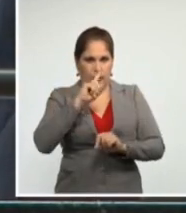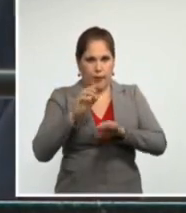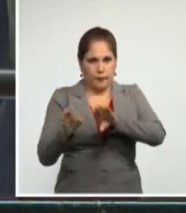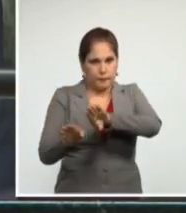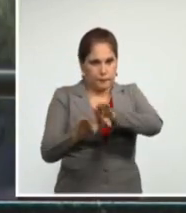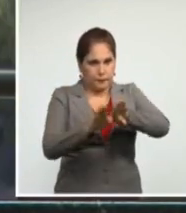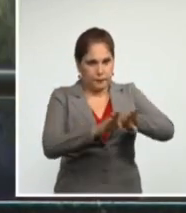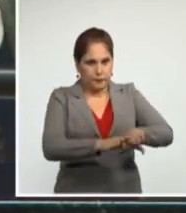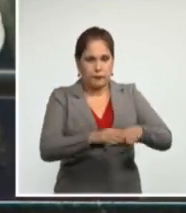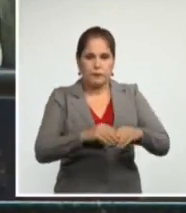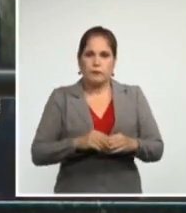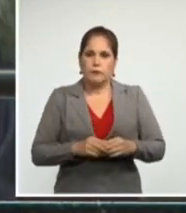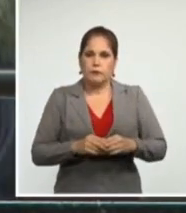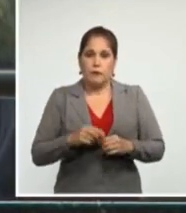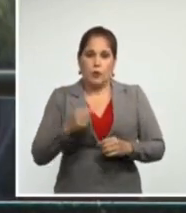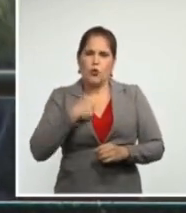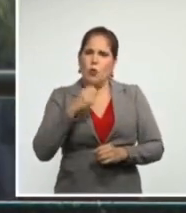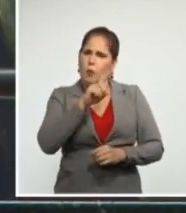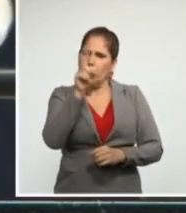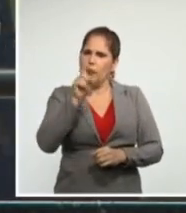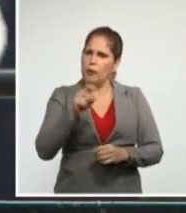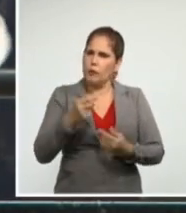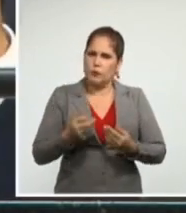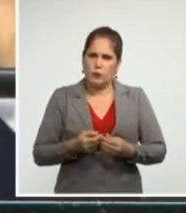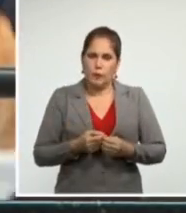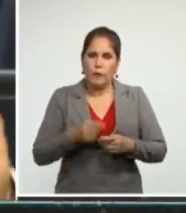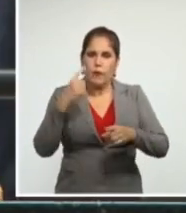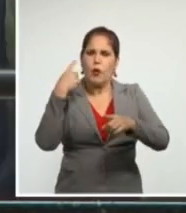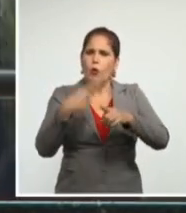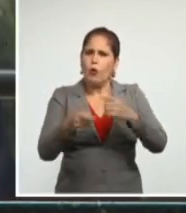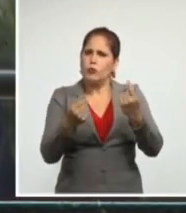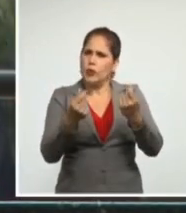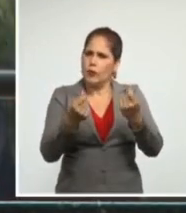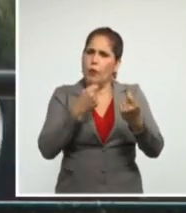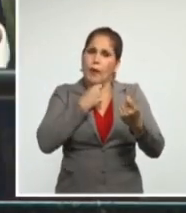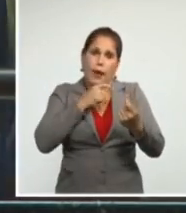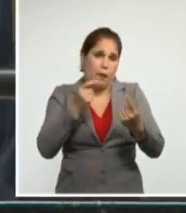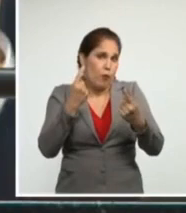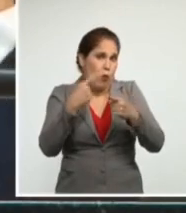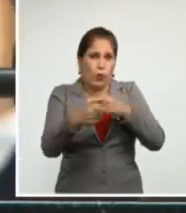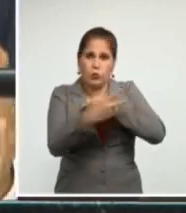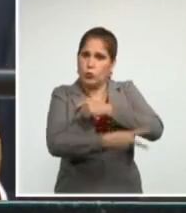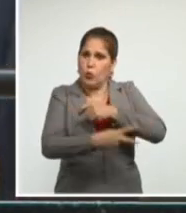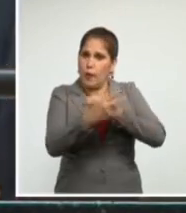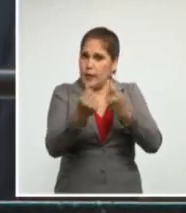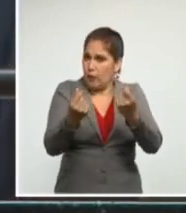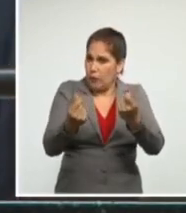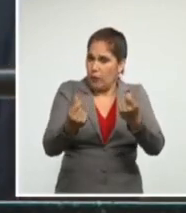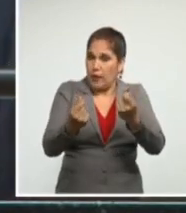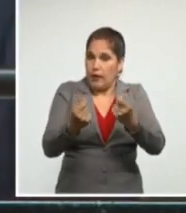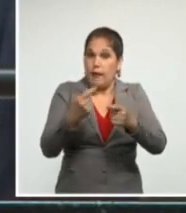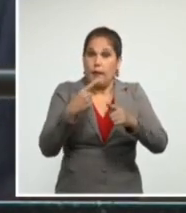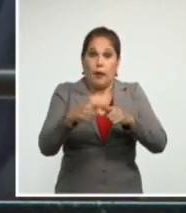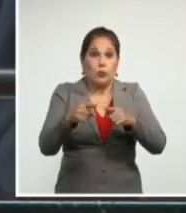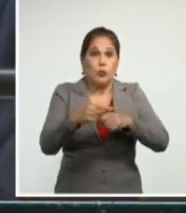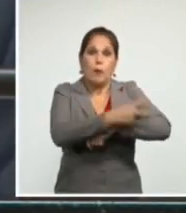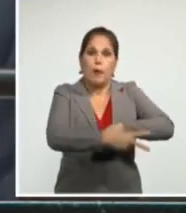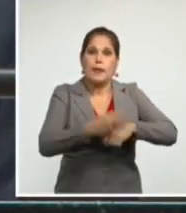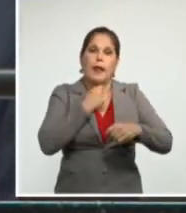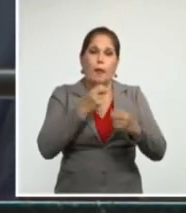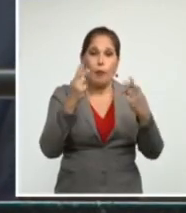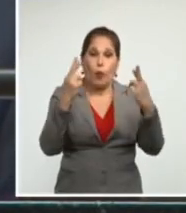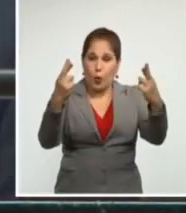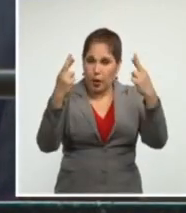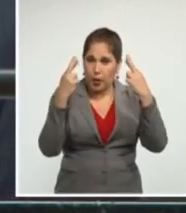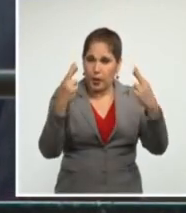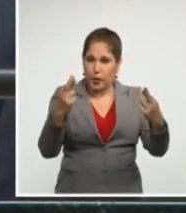pregunto a otras economías incluso de países ricos si se